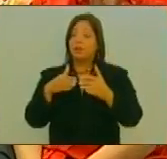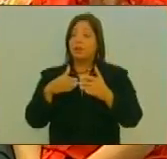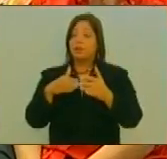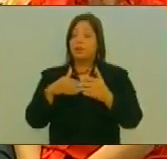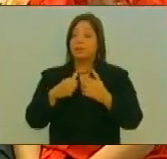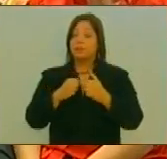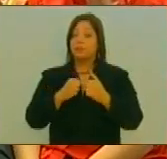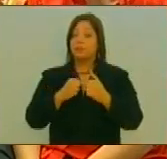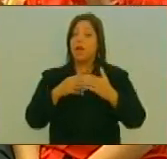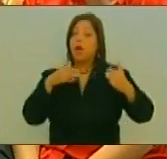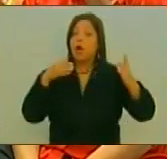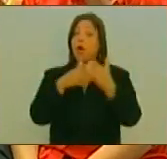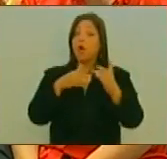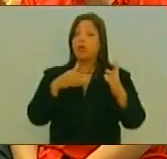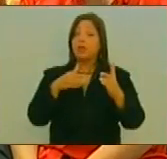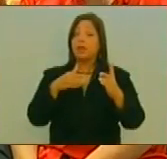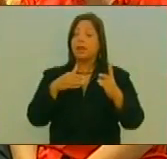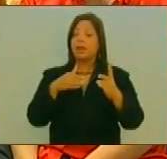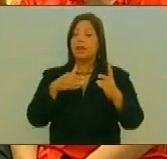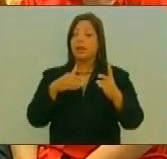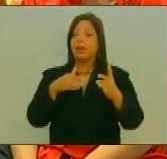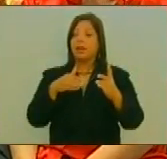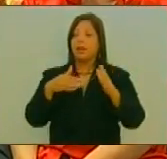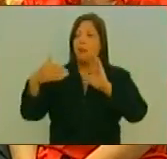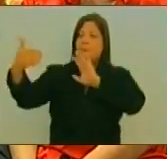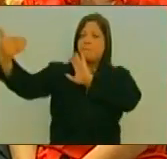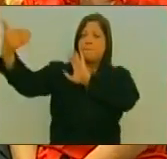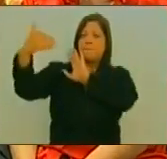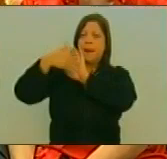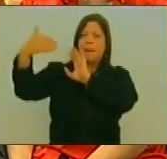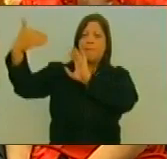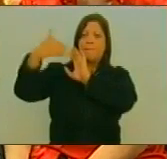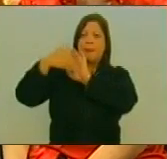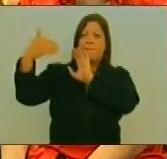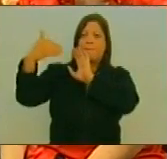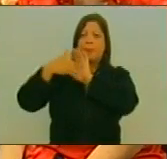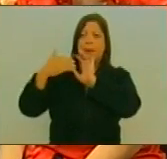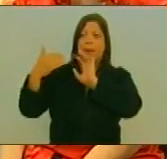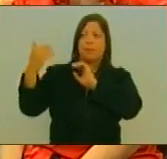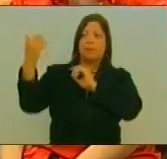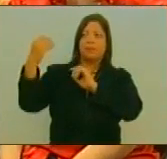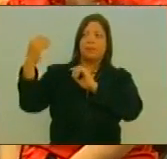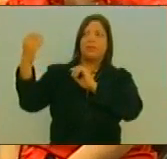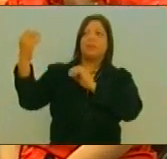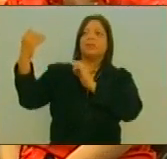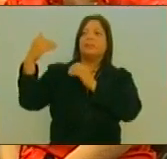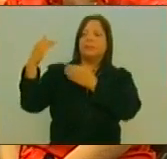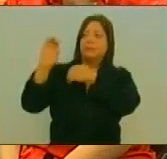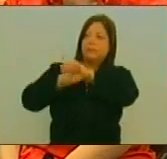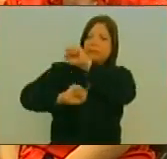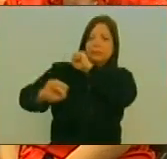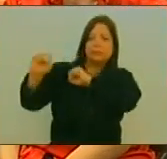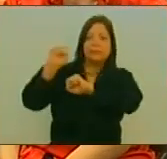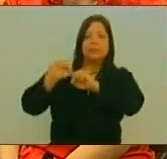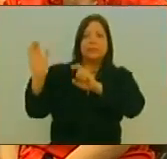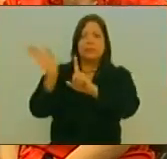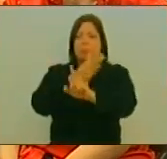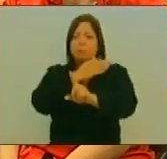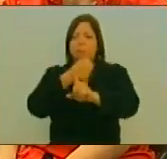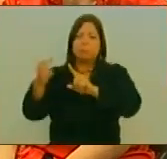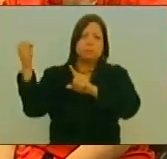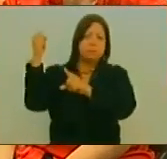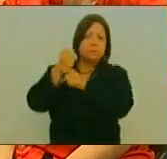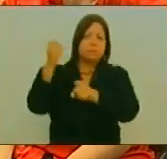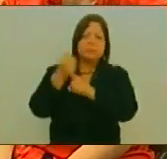En Contra De Los Ataques Que Continúa Lanzando Por Todas Partes